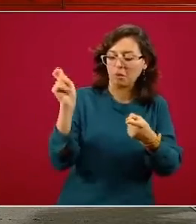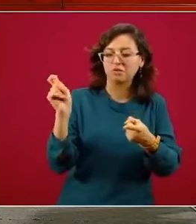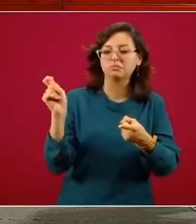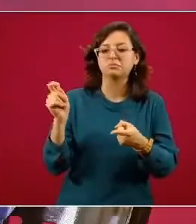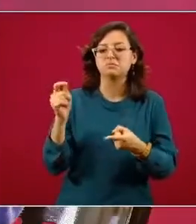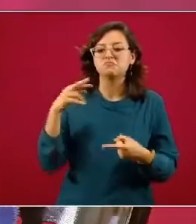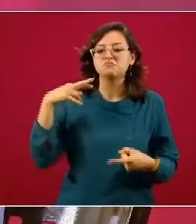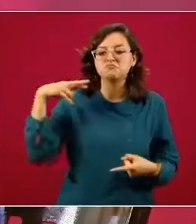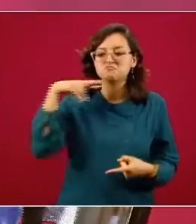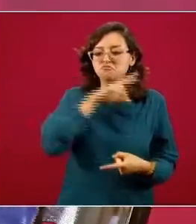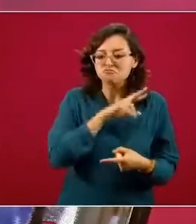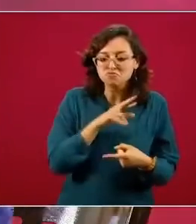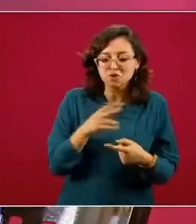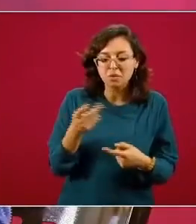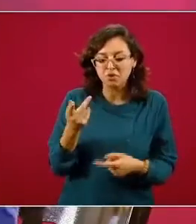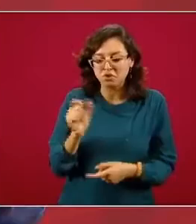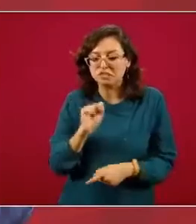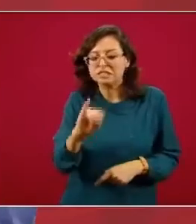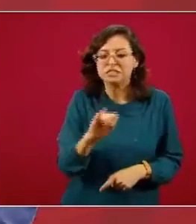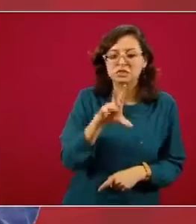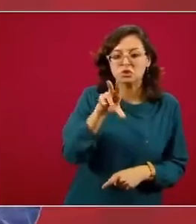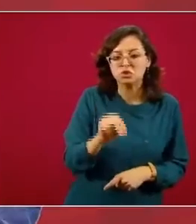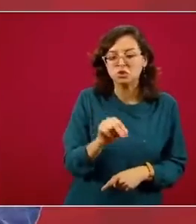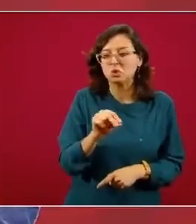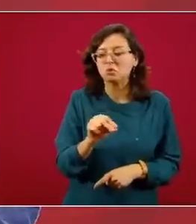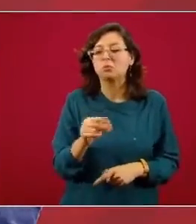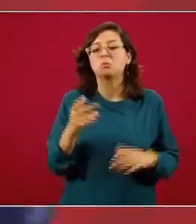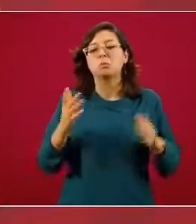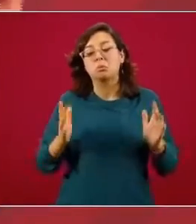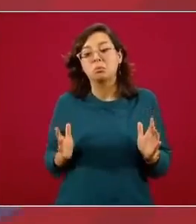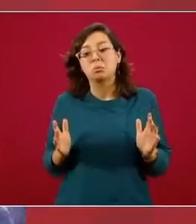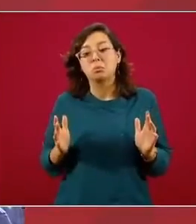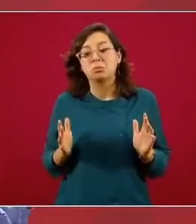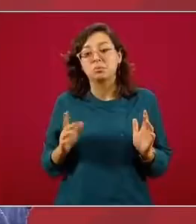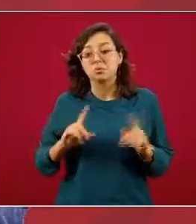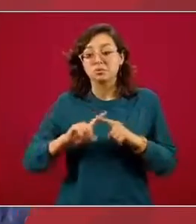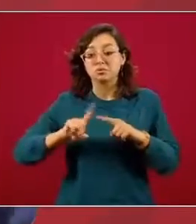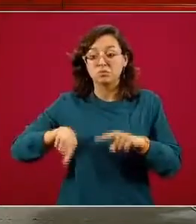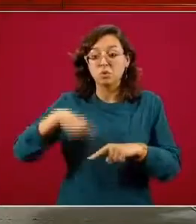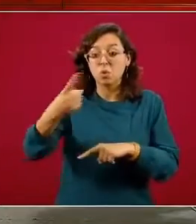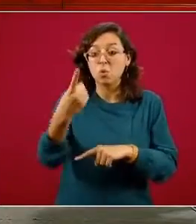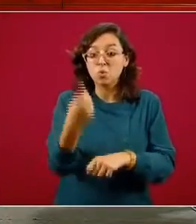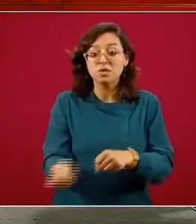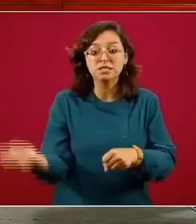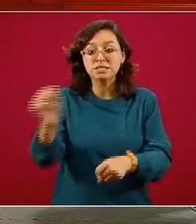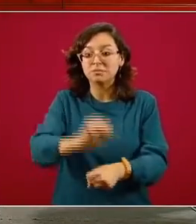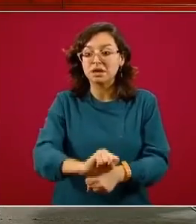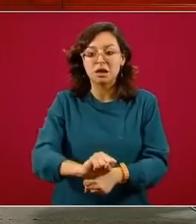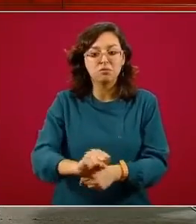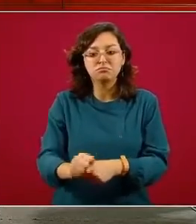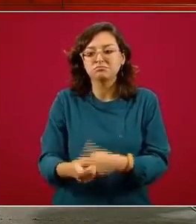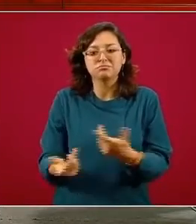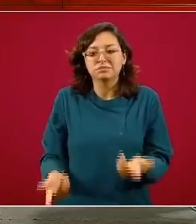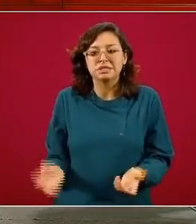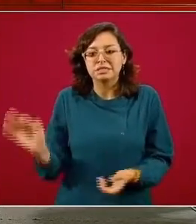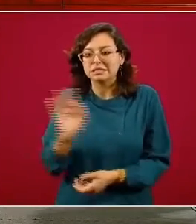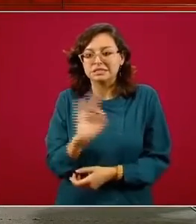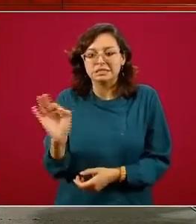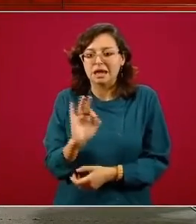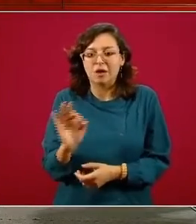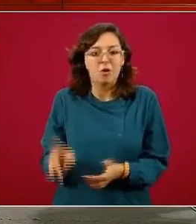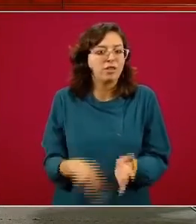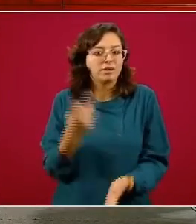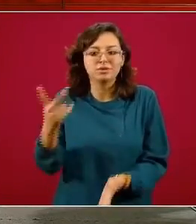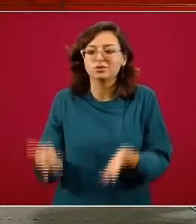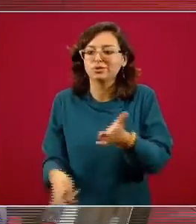suponiendo el extremo toda la población hacerse la prueba pero una semana después podrían tener la misma inquietud si es que salieron negativas